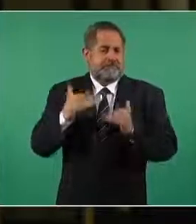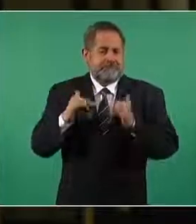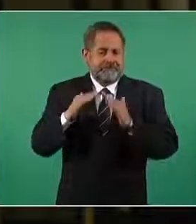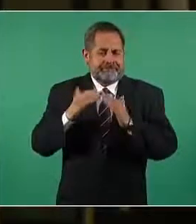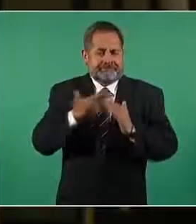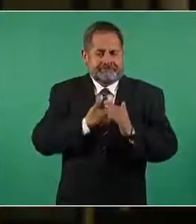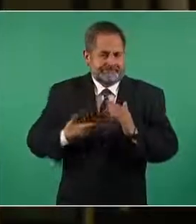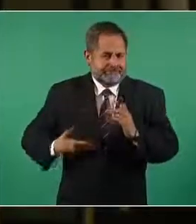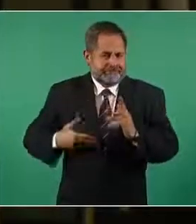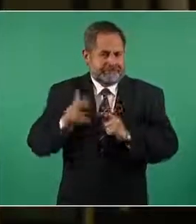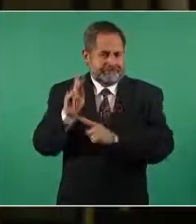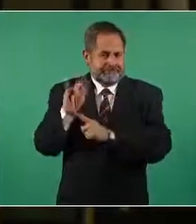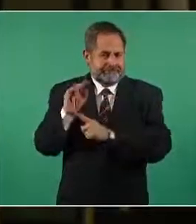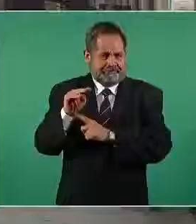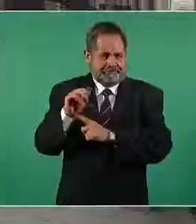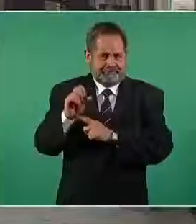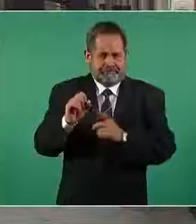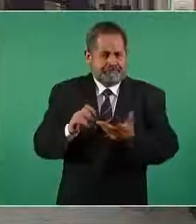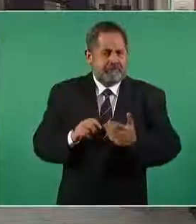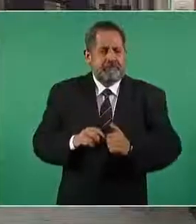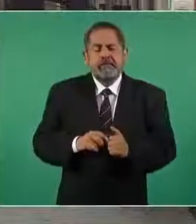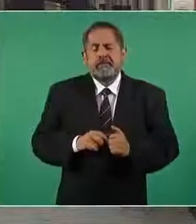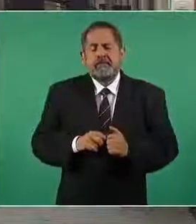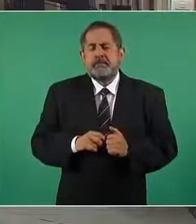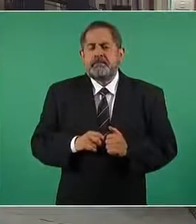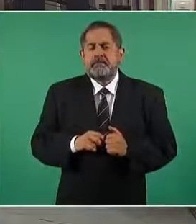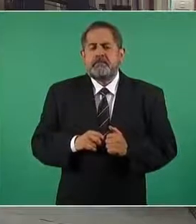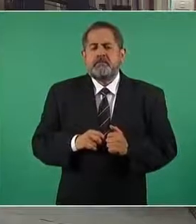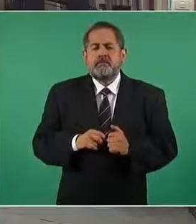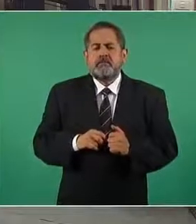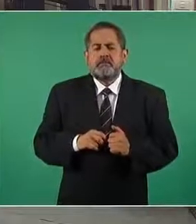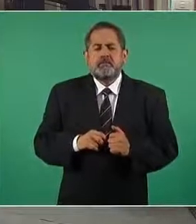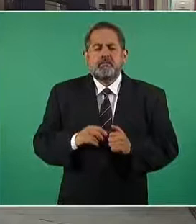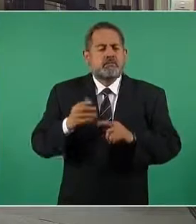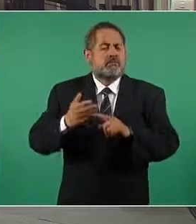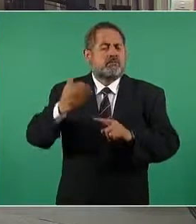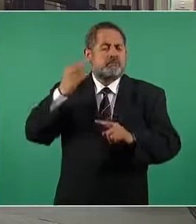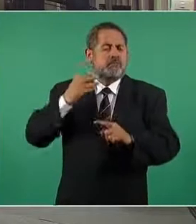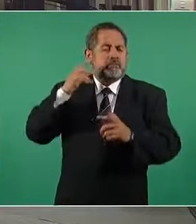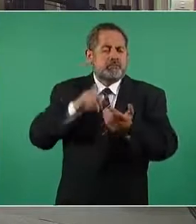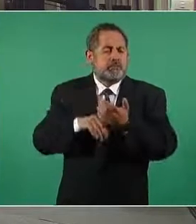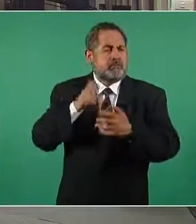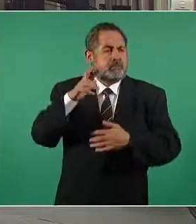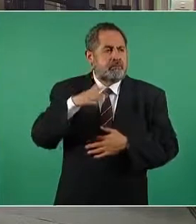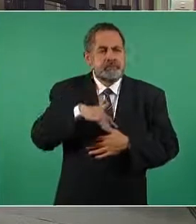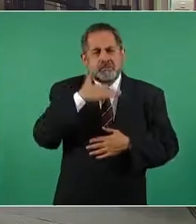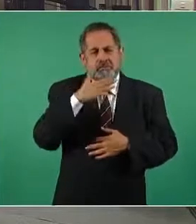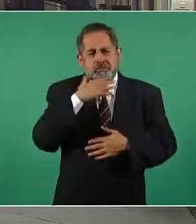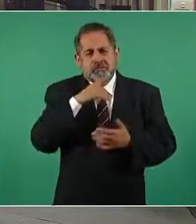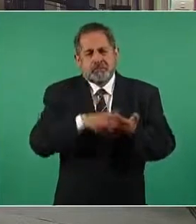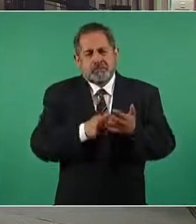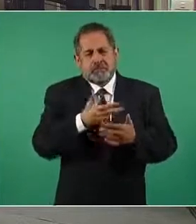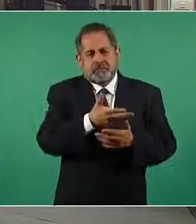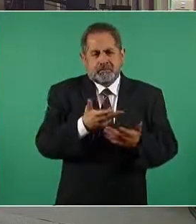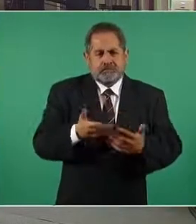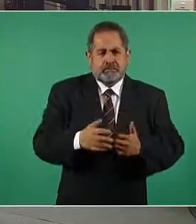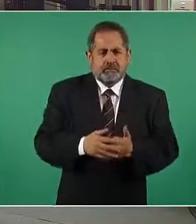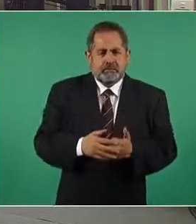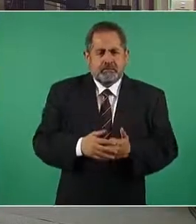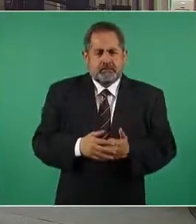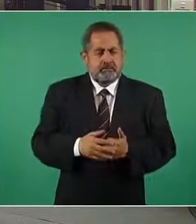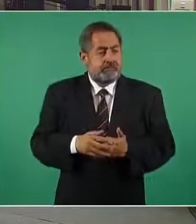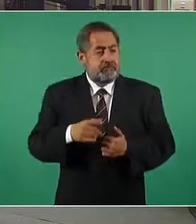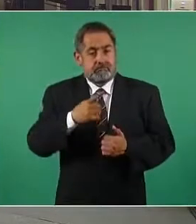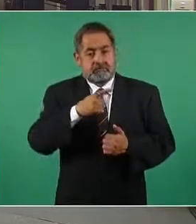esta de toda esta corrupción que existía por emplear un término noble de esta